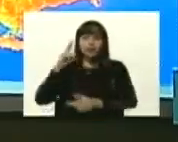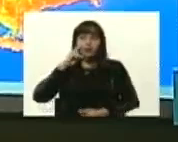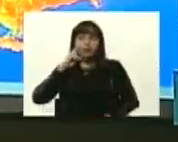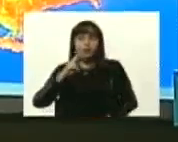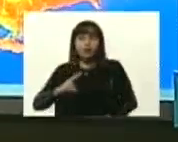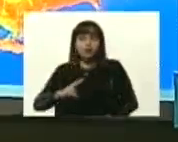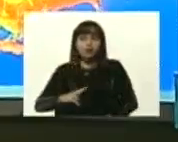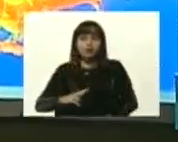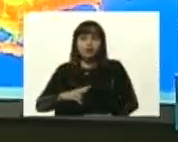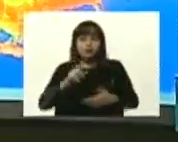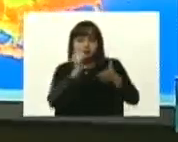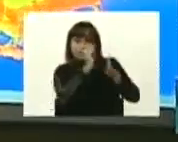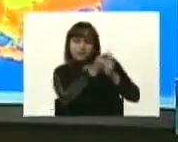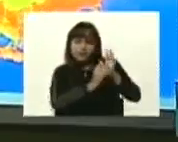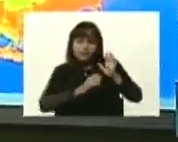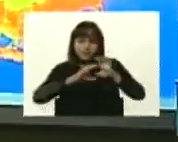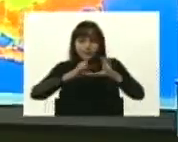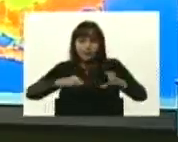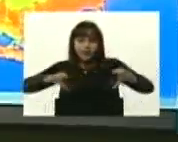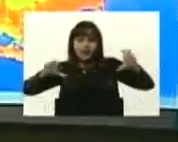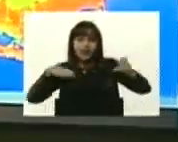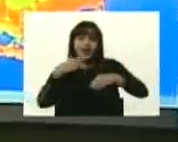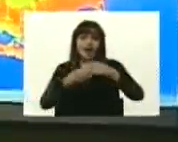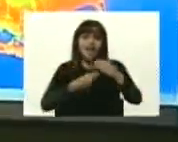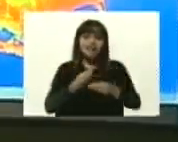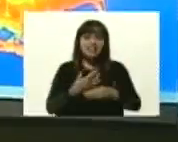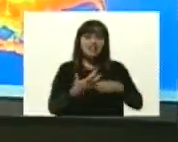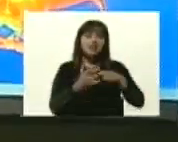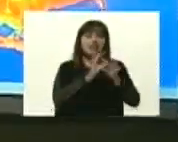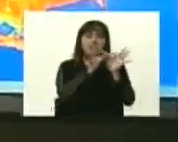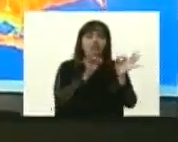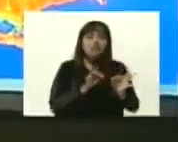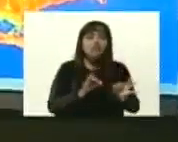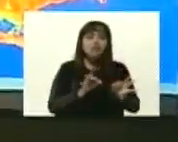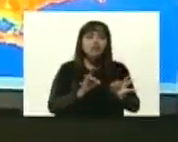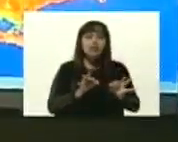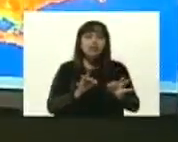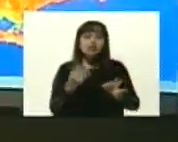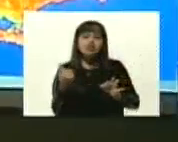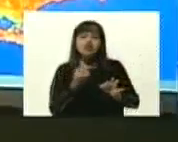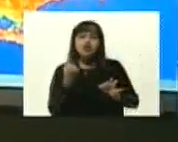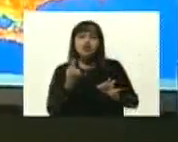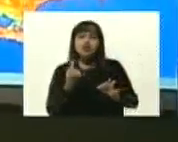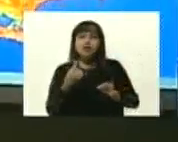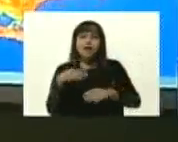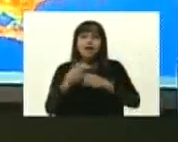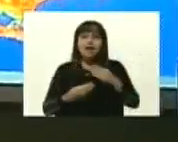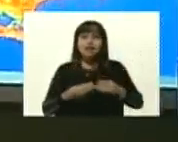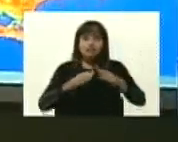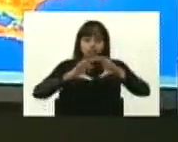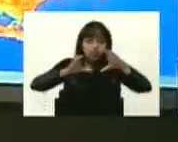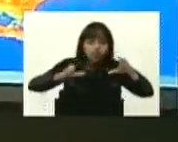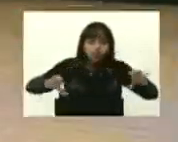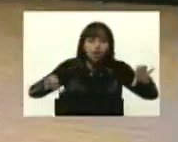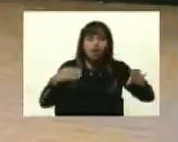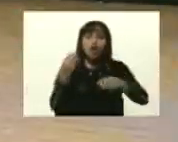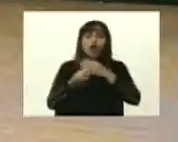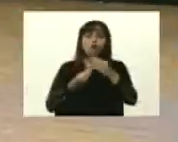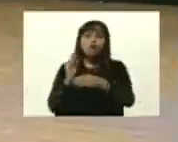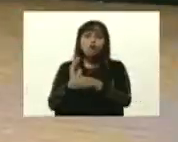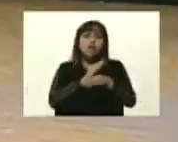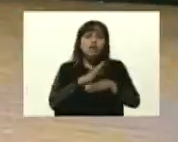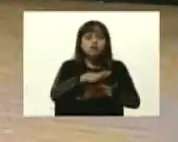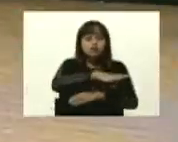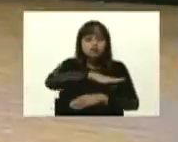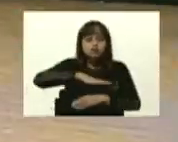mapa que estamos elaborando con técnicas automatizadas, en este caso para hacer mapas de cobertura del suelo. ¿Qué pretendemos con